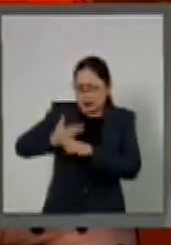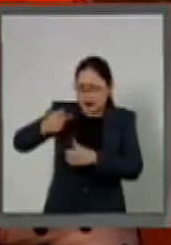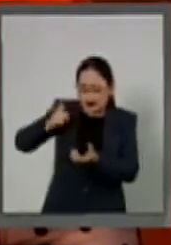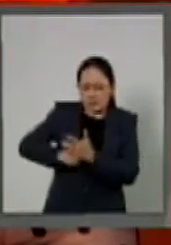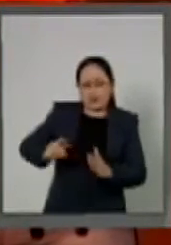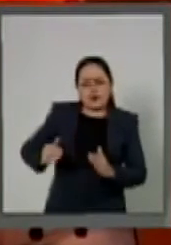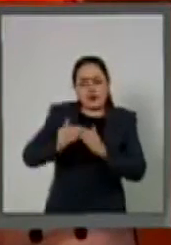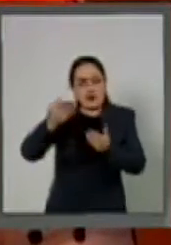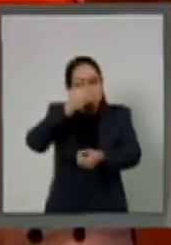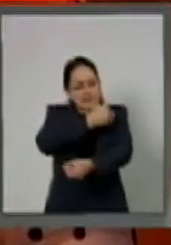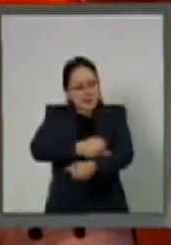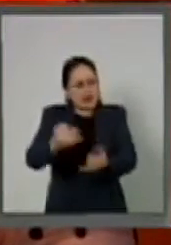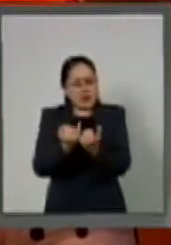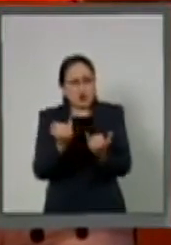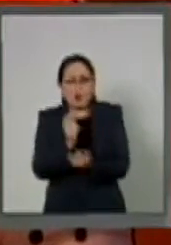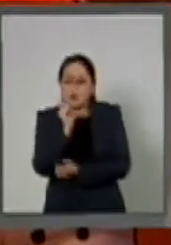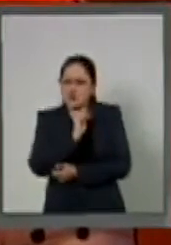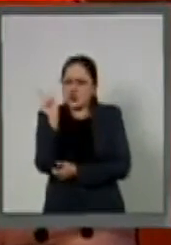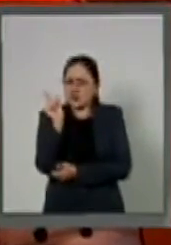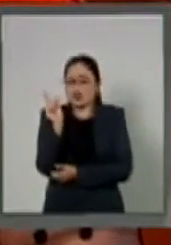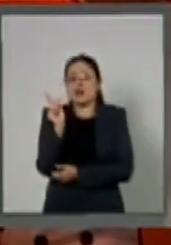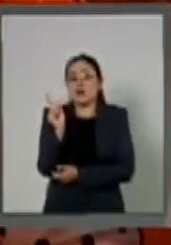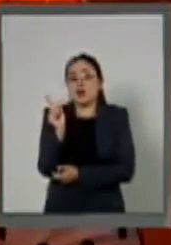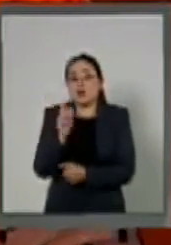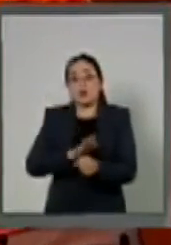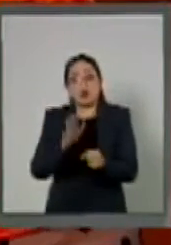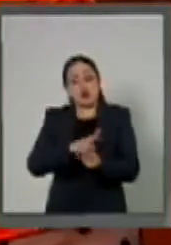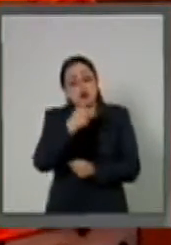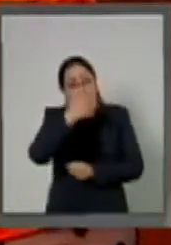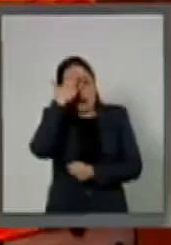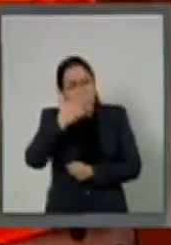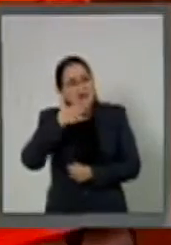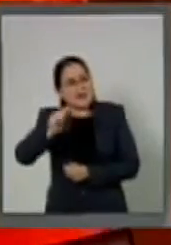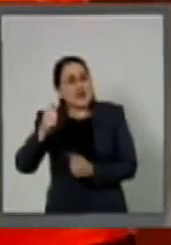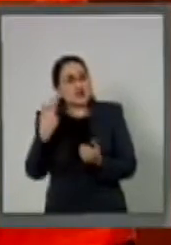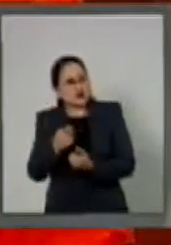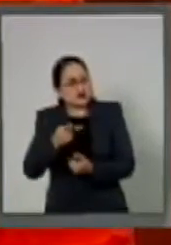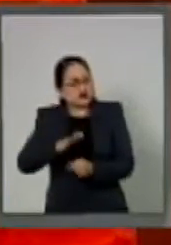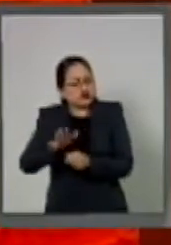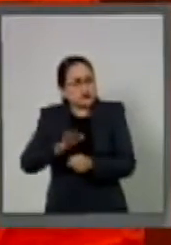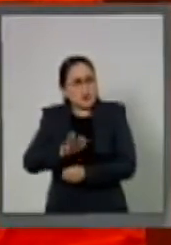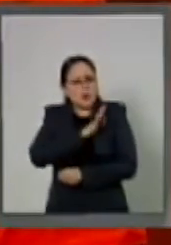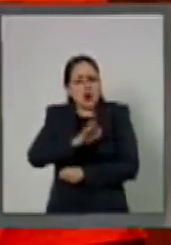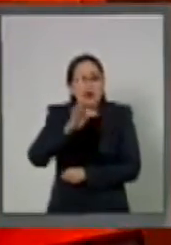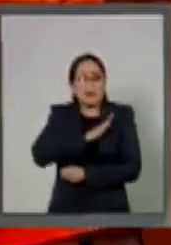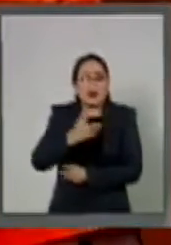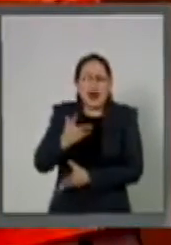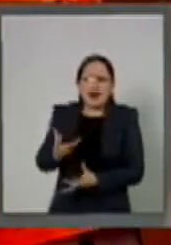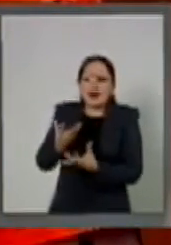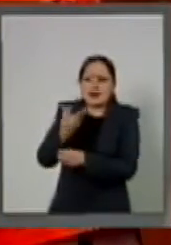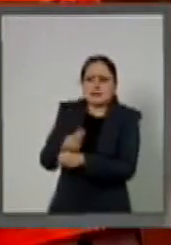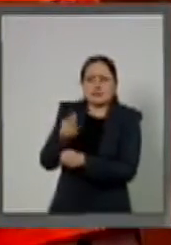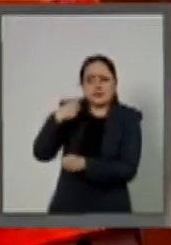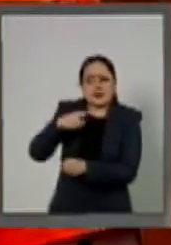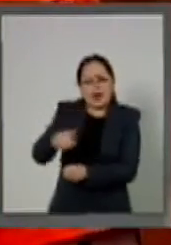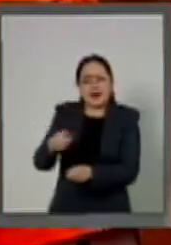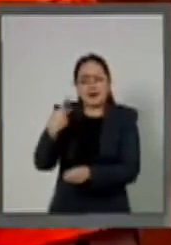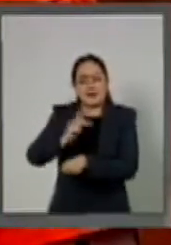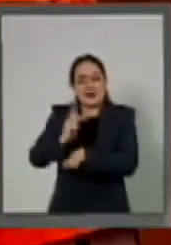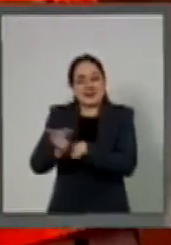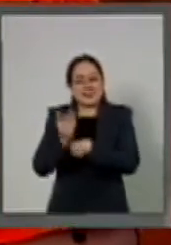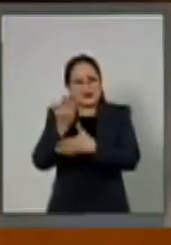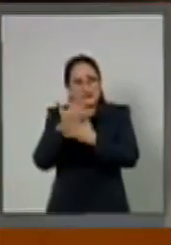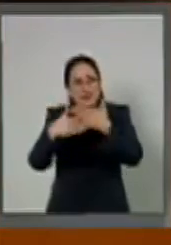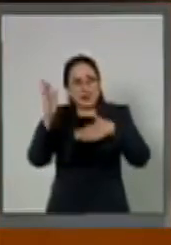que profesionista, cuyos talentos y facultades aportan de manera determinante en el desarrollo de nuestro